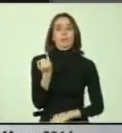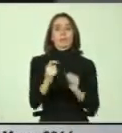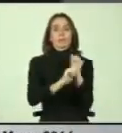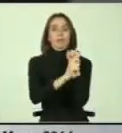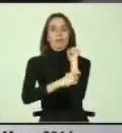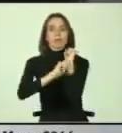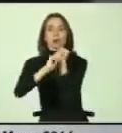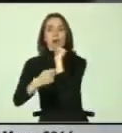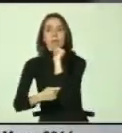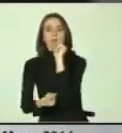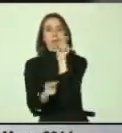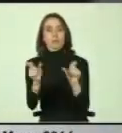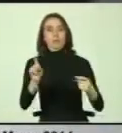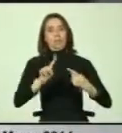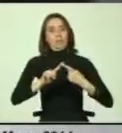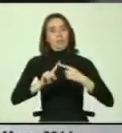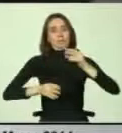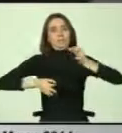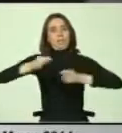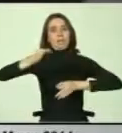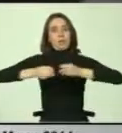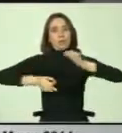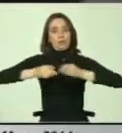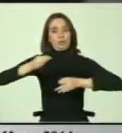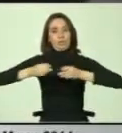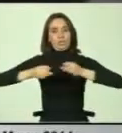abogados y actores de la justicia